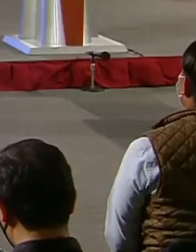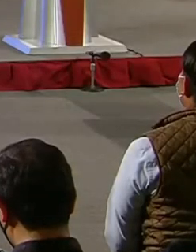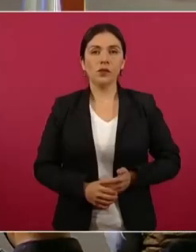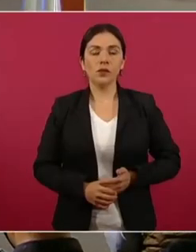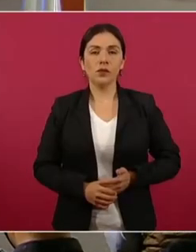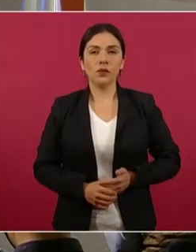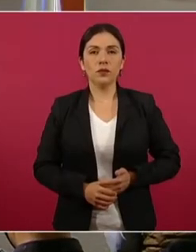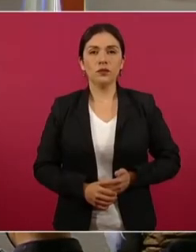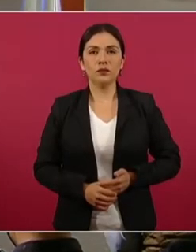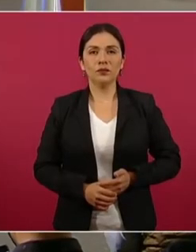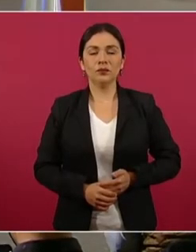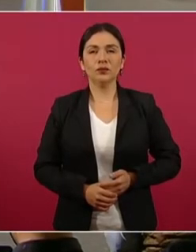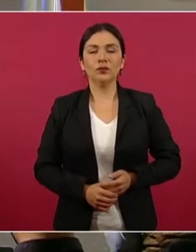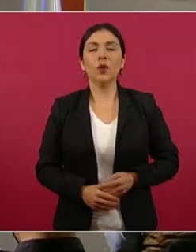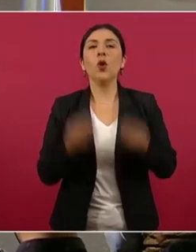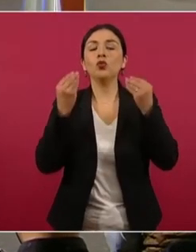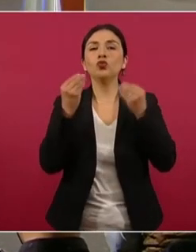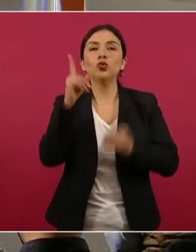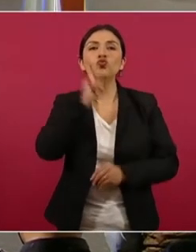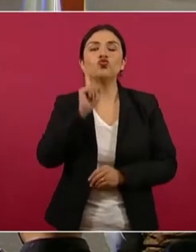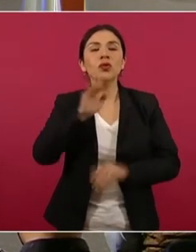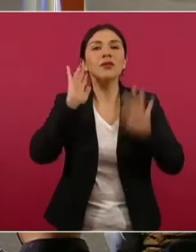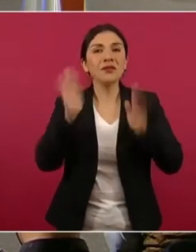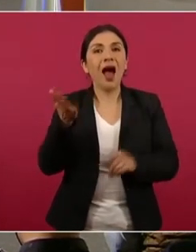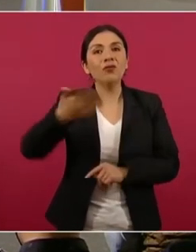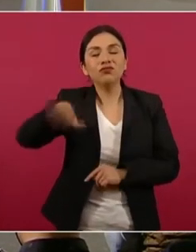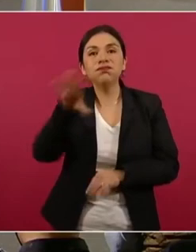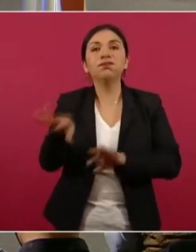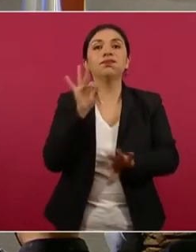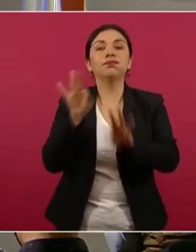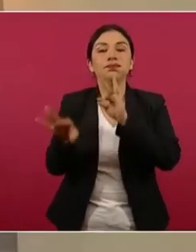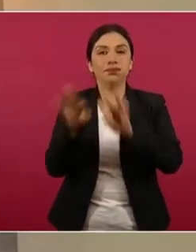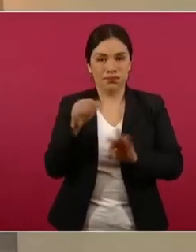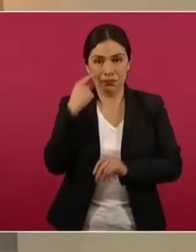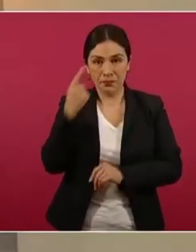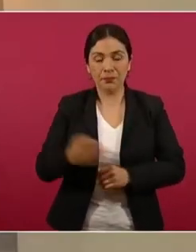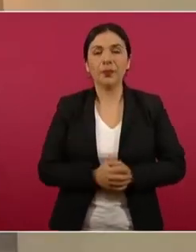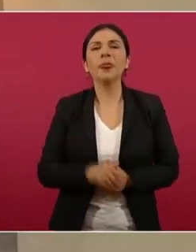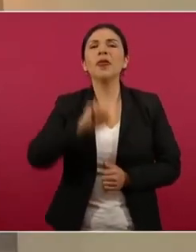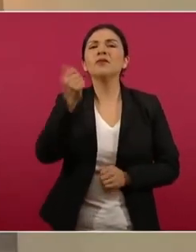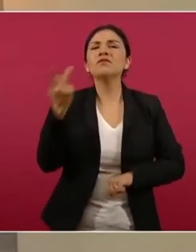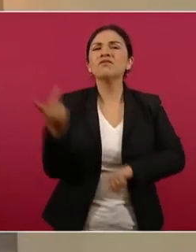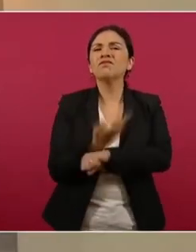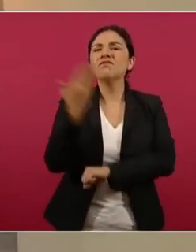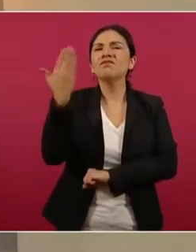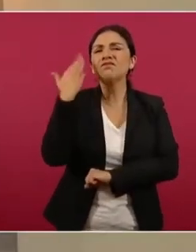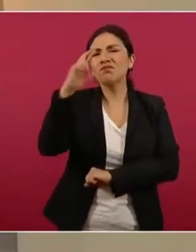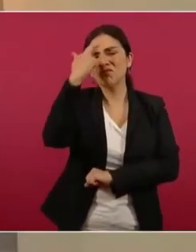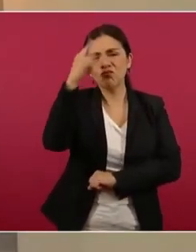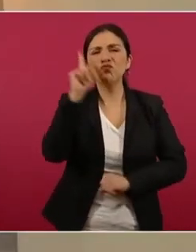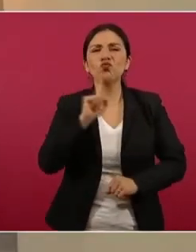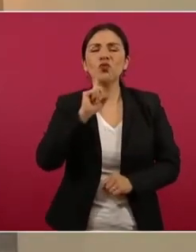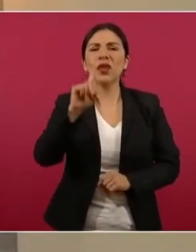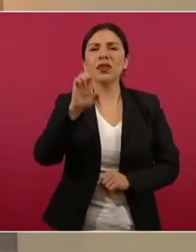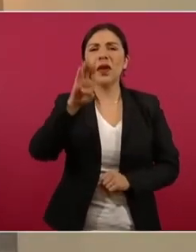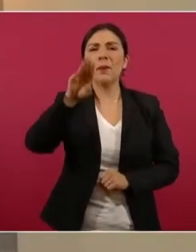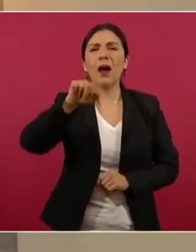actualización del doloroso caso de Evany Susana Escobar Basaldúa,